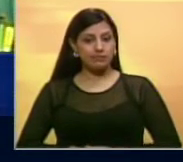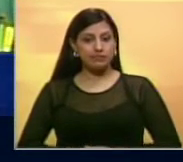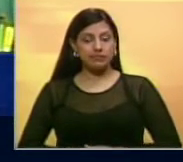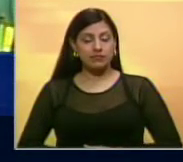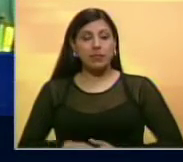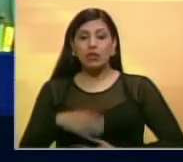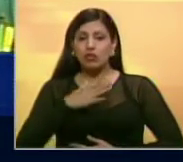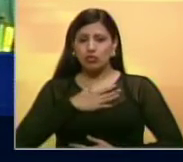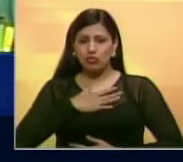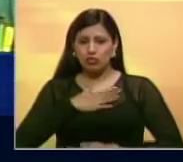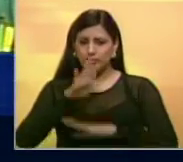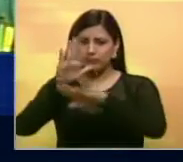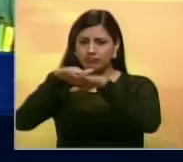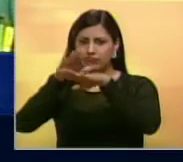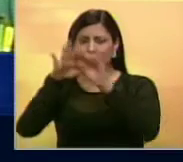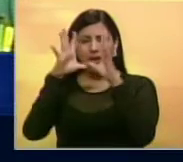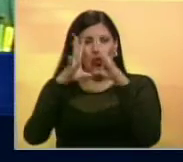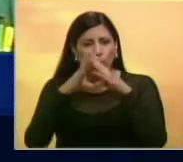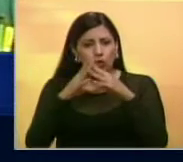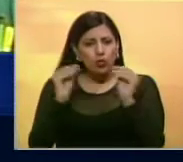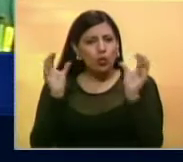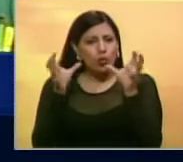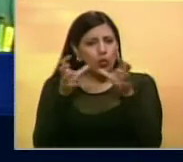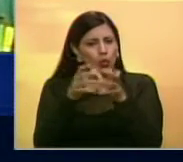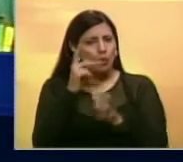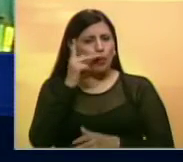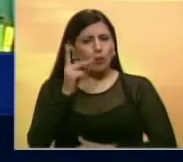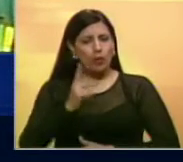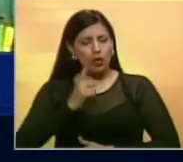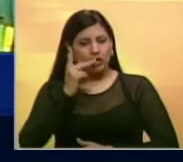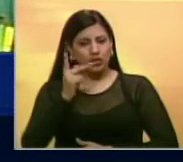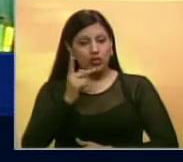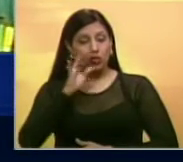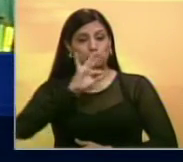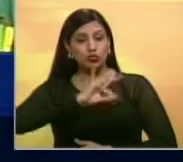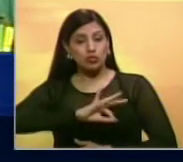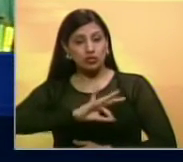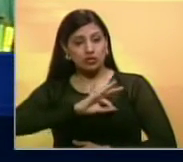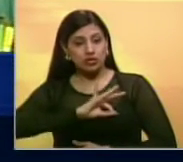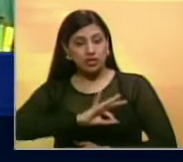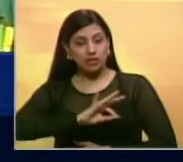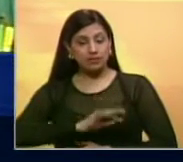Yo le hago un llamado a todos los sectores políticos, sociales,